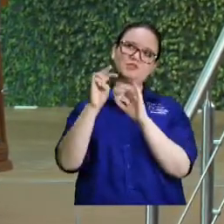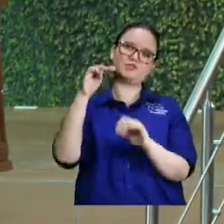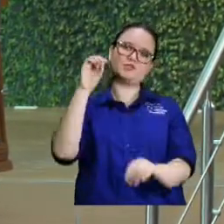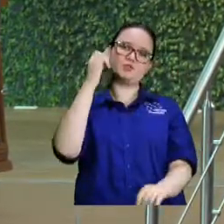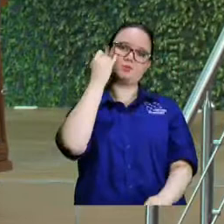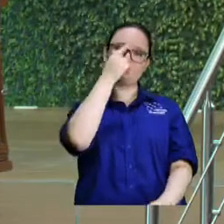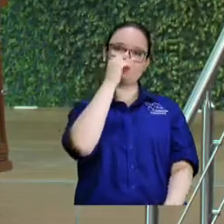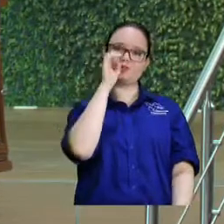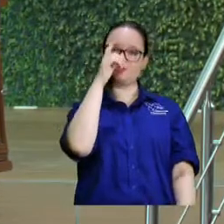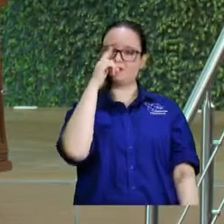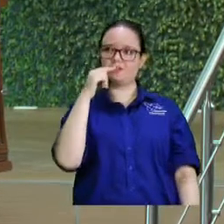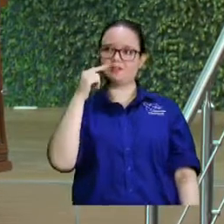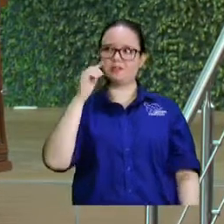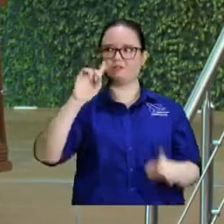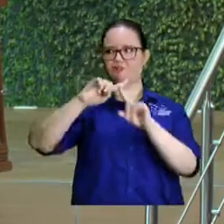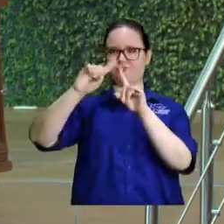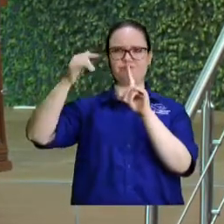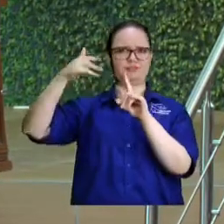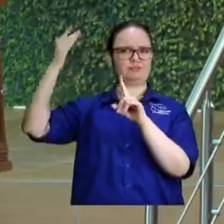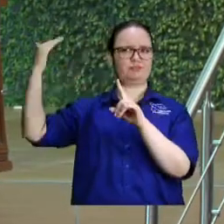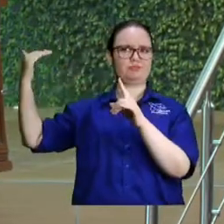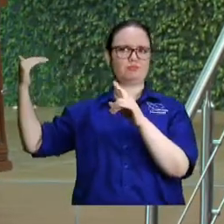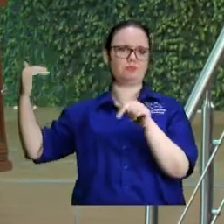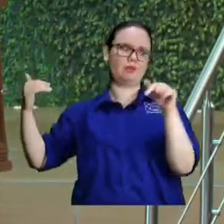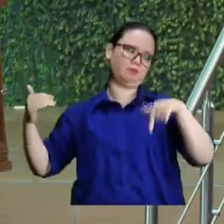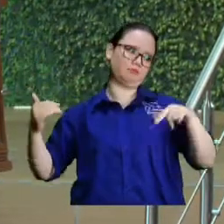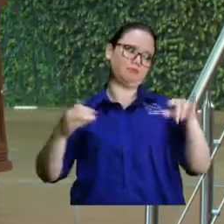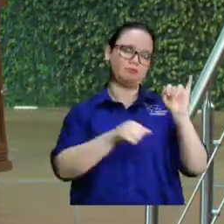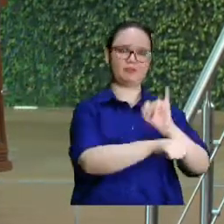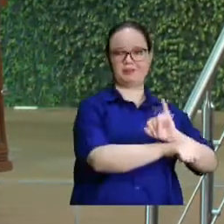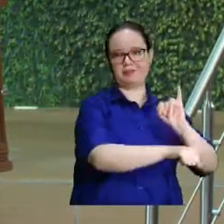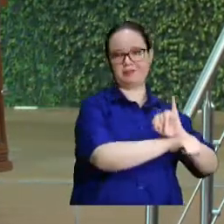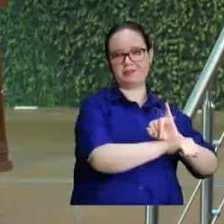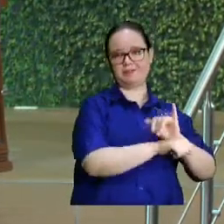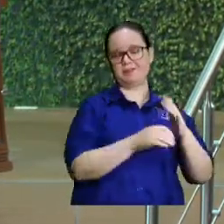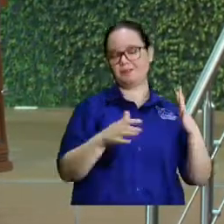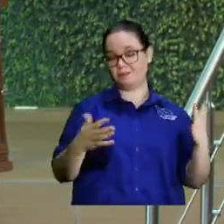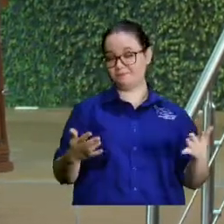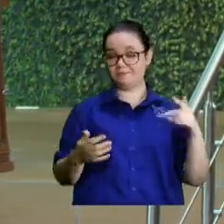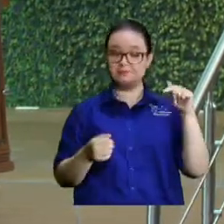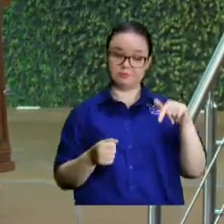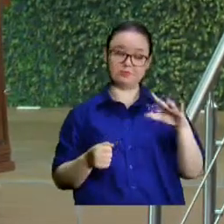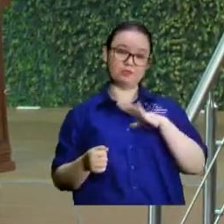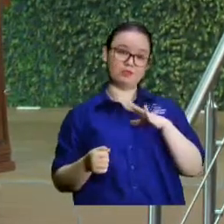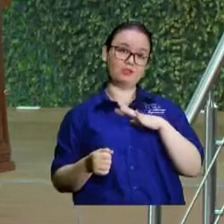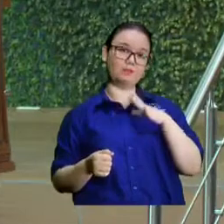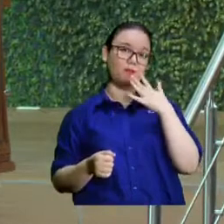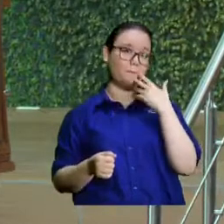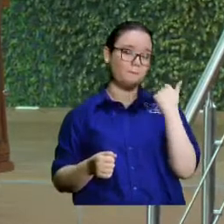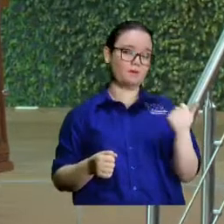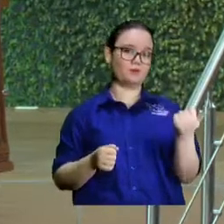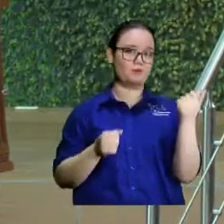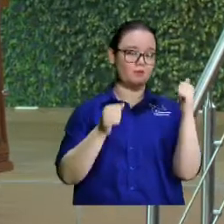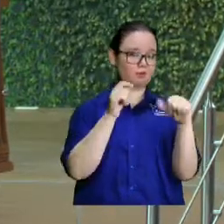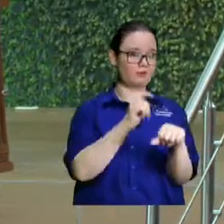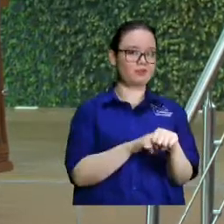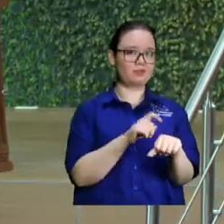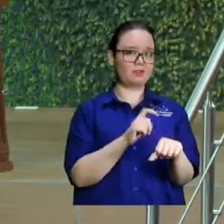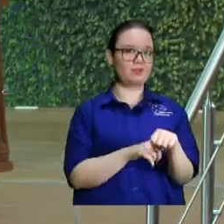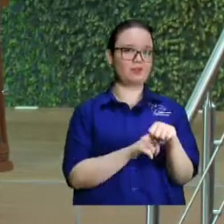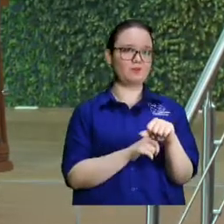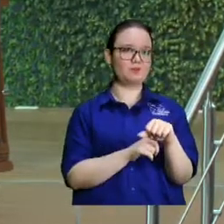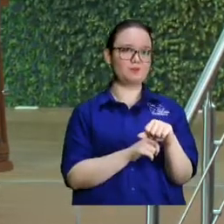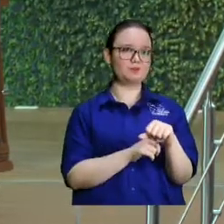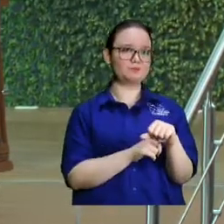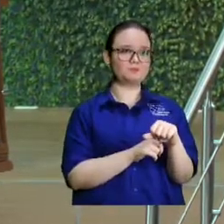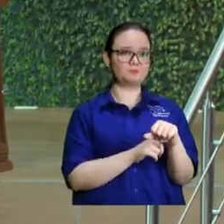que nosotros, hermano, no es lo mismo un David, que nosotros, nosotros nos tocó la mejor parte del pastel, nos tocó lo